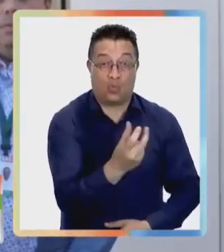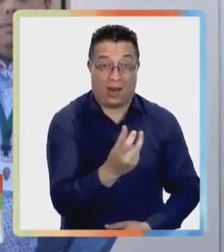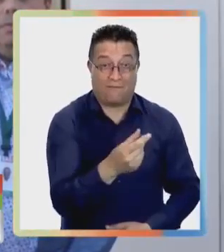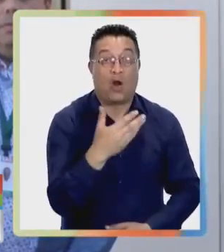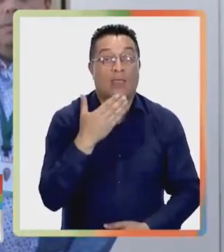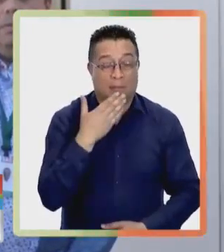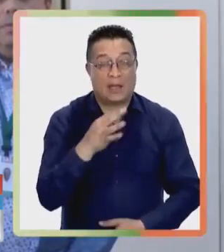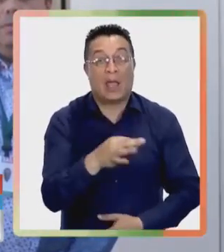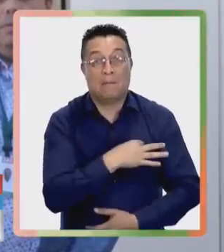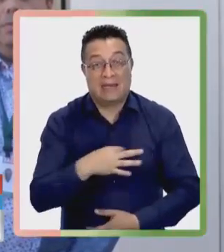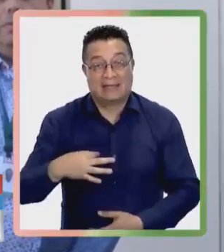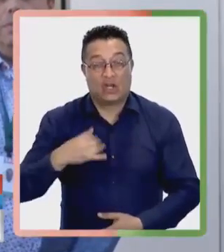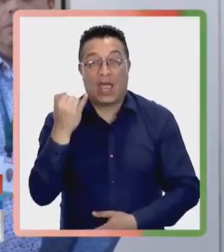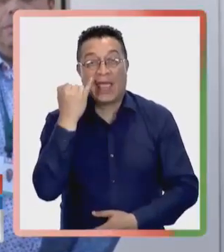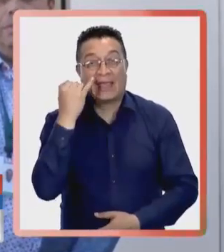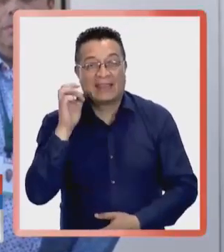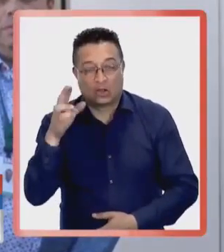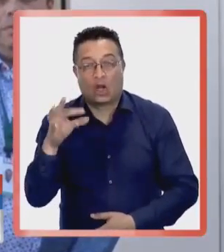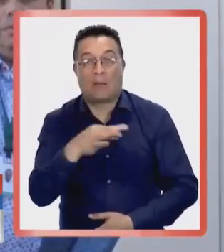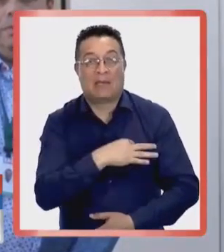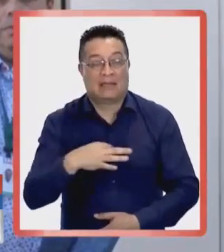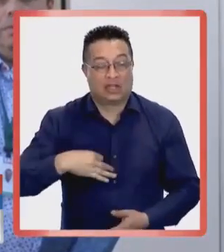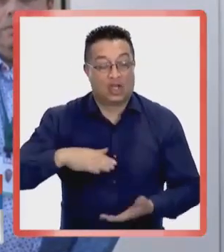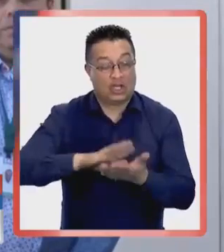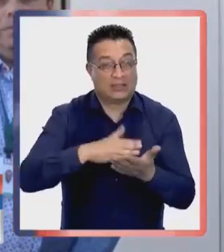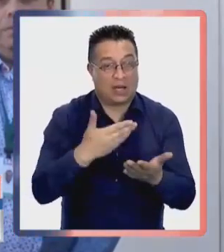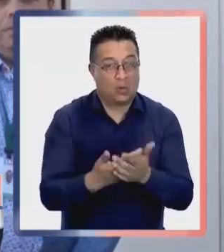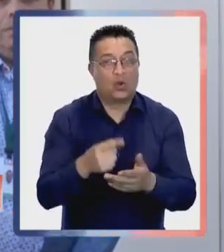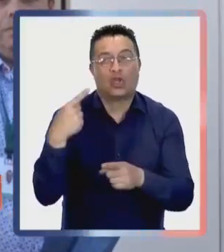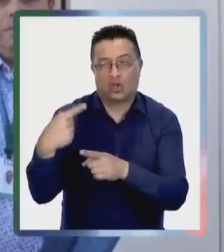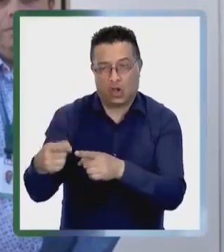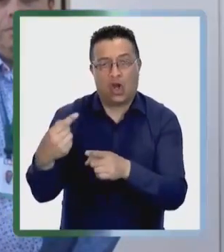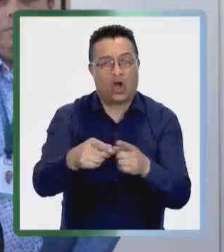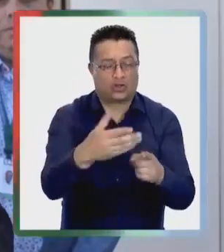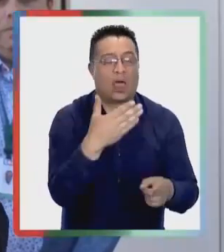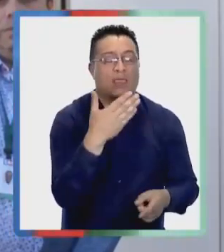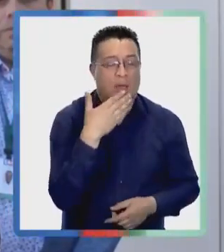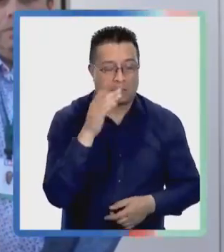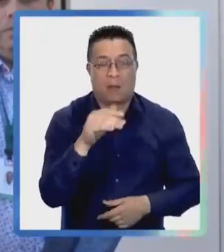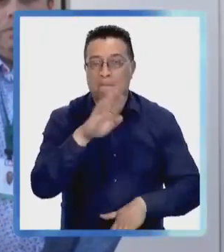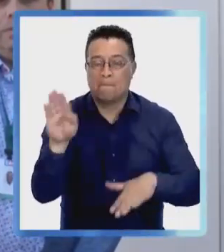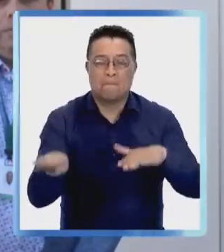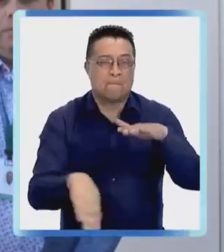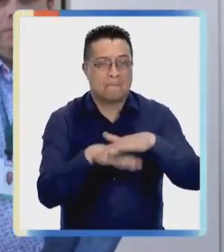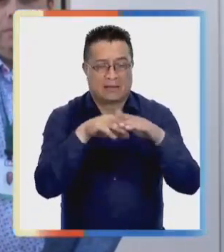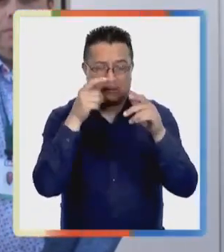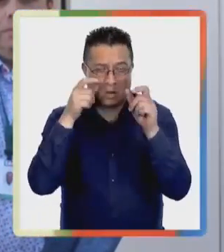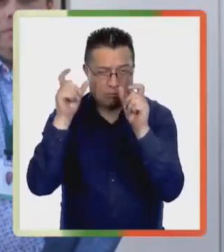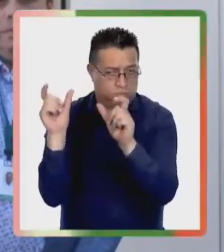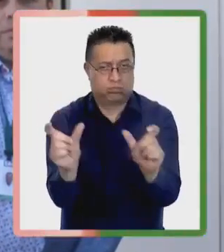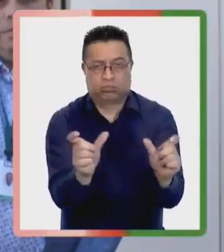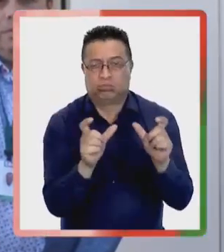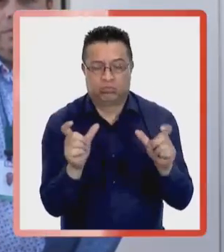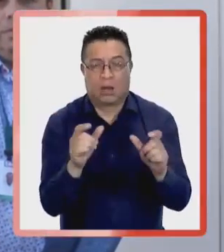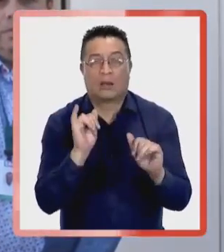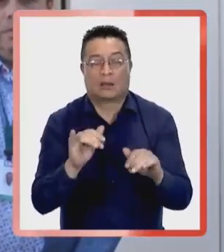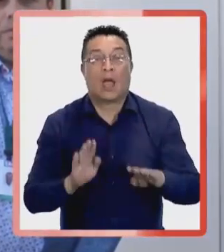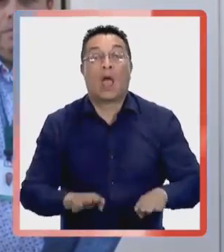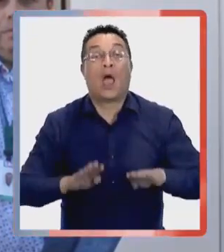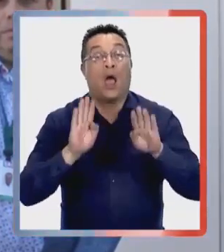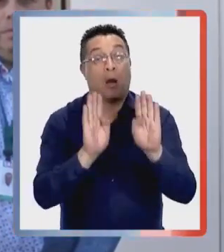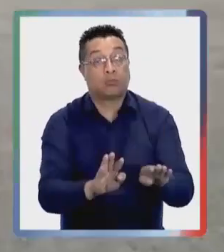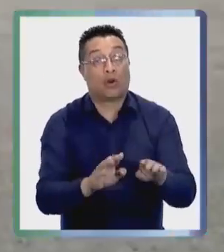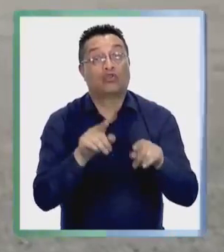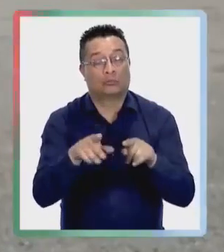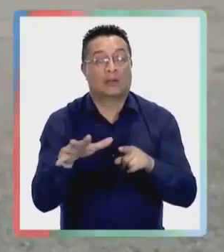también con la industria de huevo y con el Ministerio Interior, el Ministerio de Salud y diversas reparticiones públicas para dar el máximo